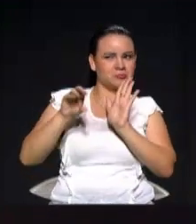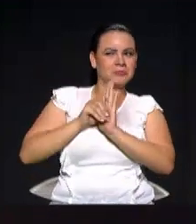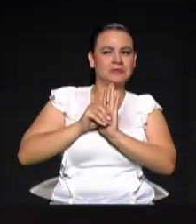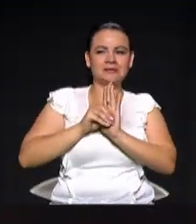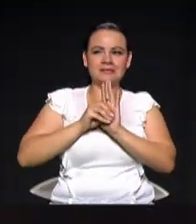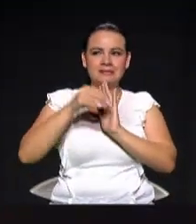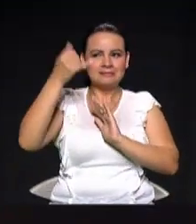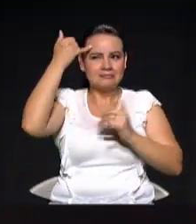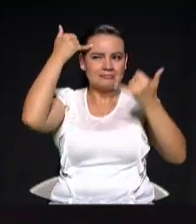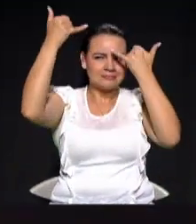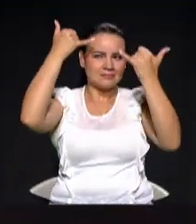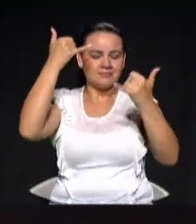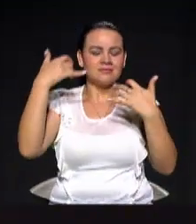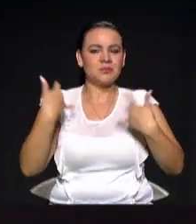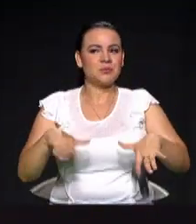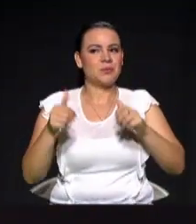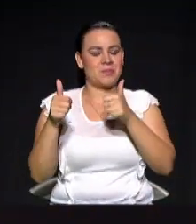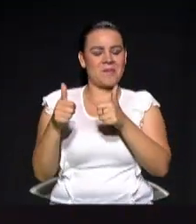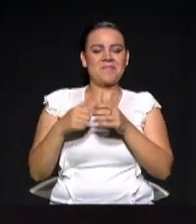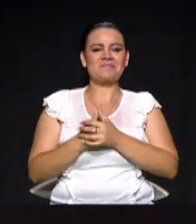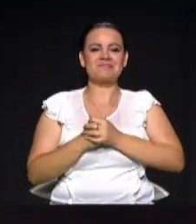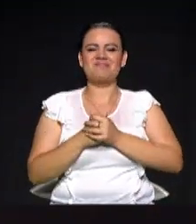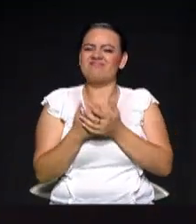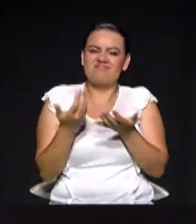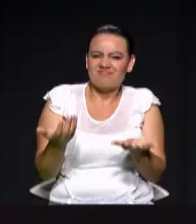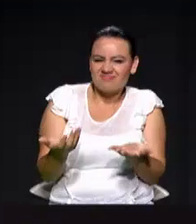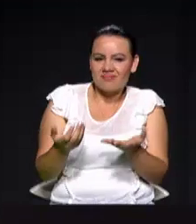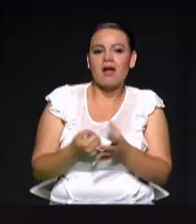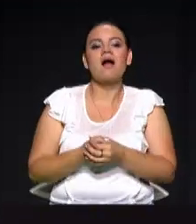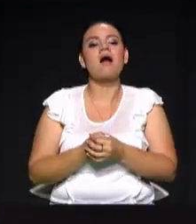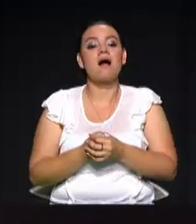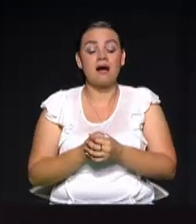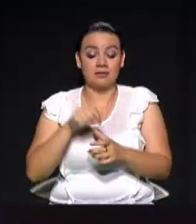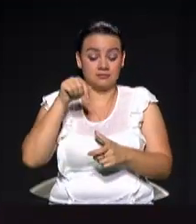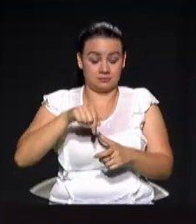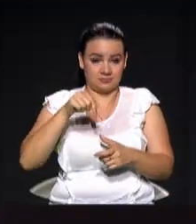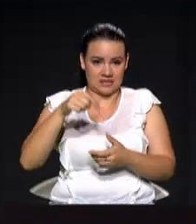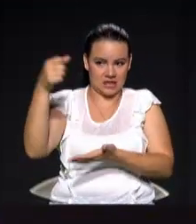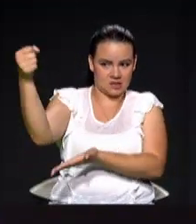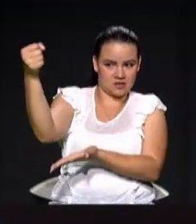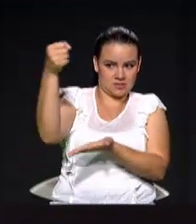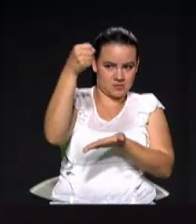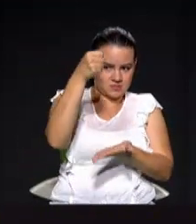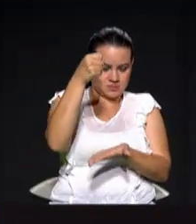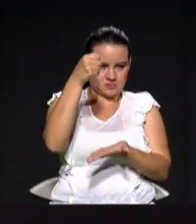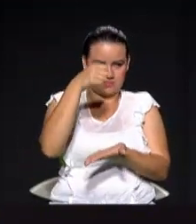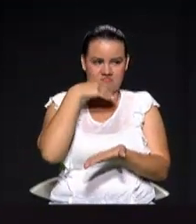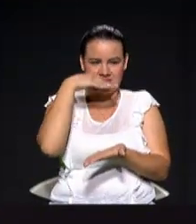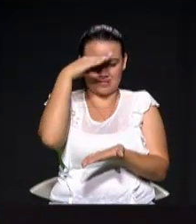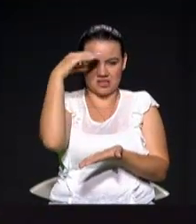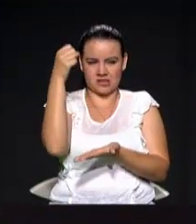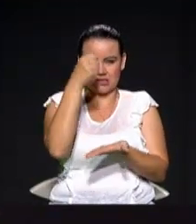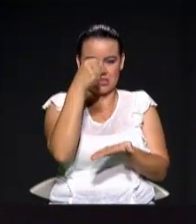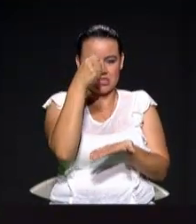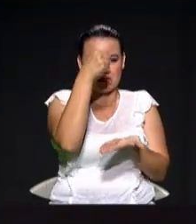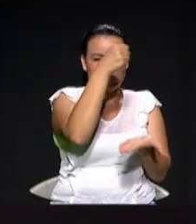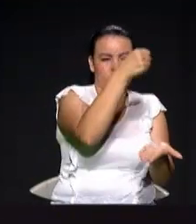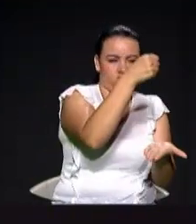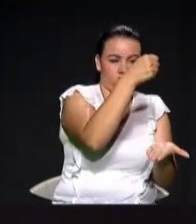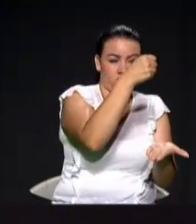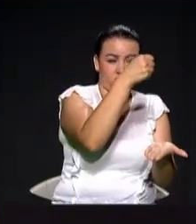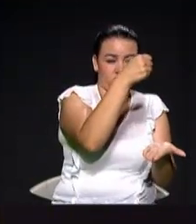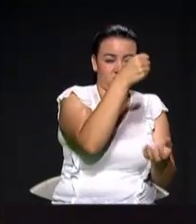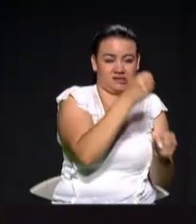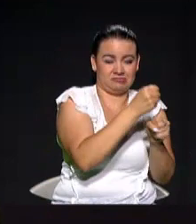tomar el presupuesto de nuestra ciudad y no ubicarlo en el sector financiero tradicional, sino en el sector solidario, para ayudar a